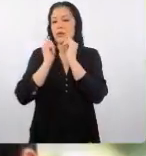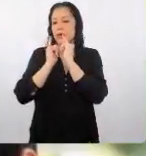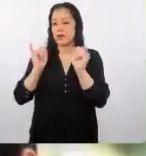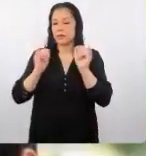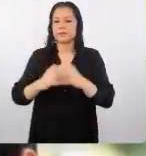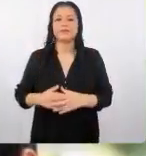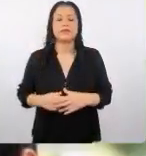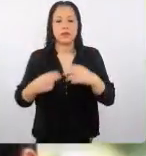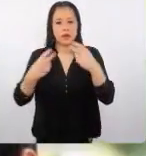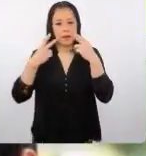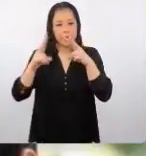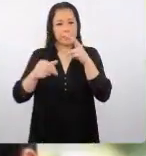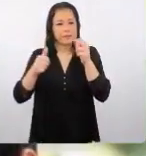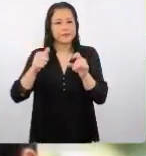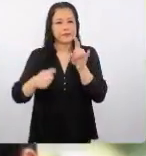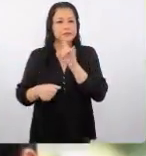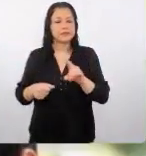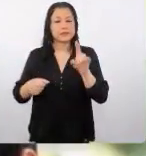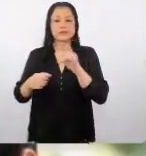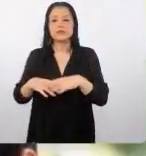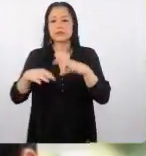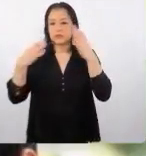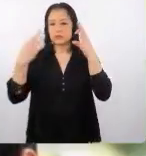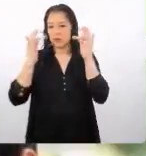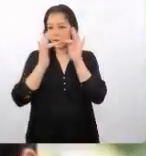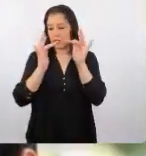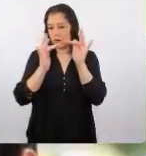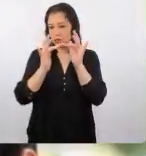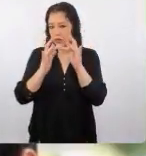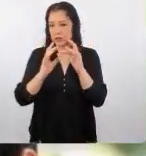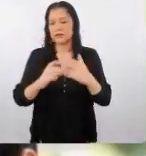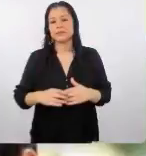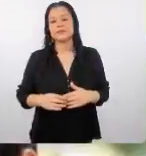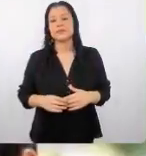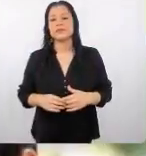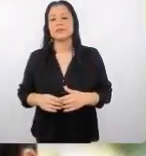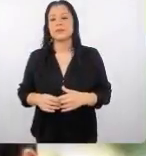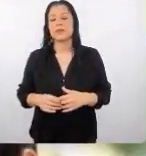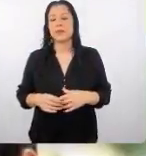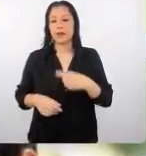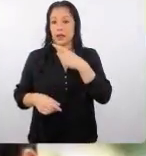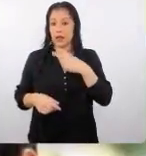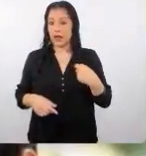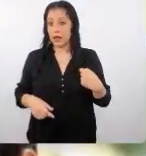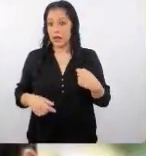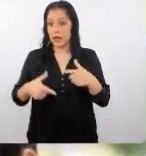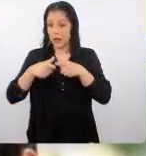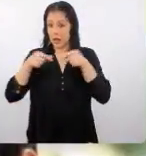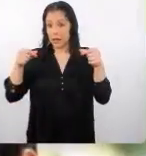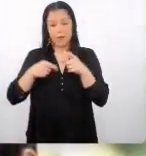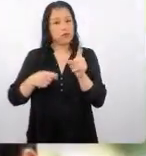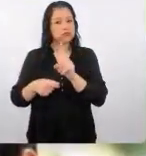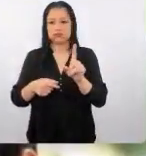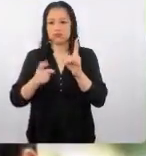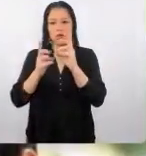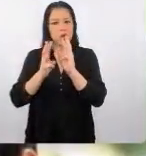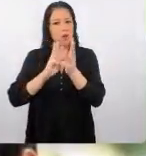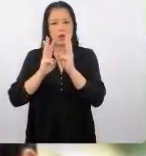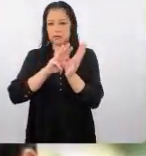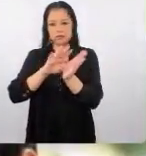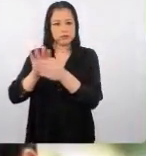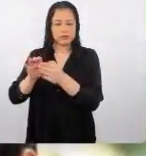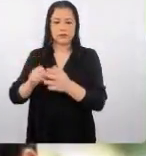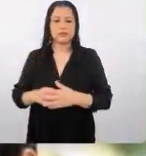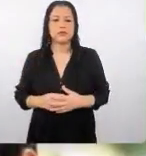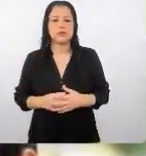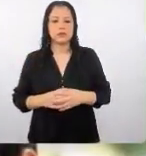veamos un poco lo que es el uso de redes sociales justamente en Japón no se usa whatsapp line es el